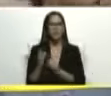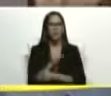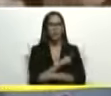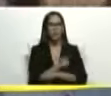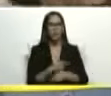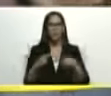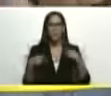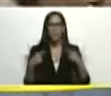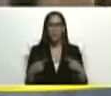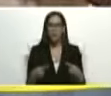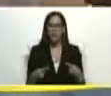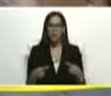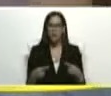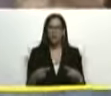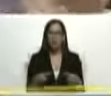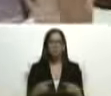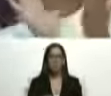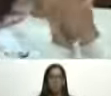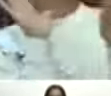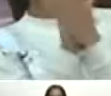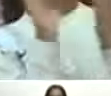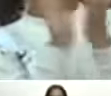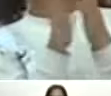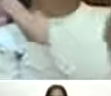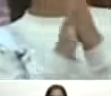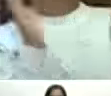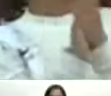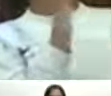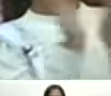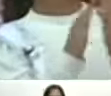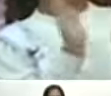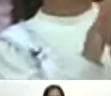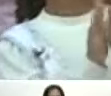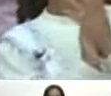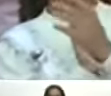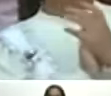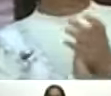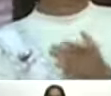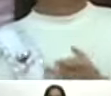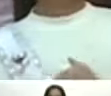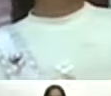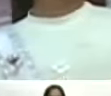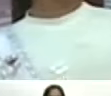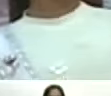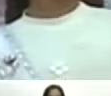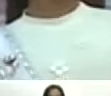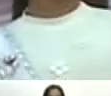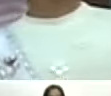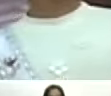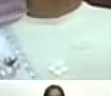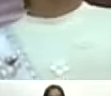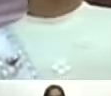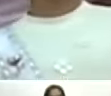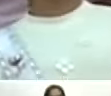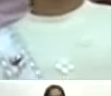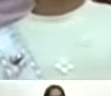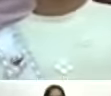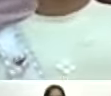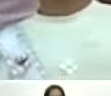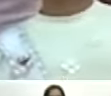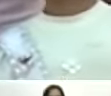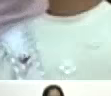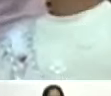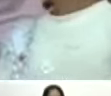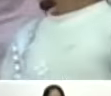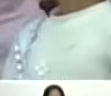organizado uno le da los materiales y ellos trabajan todos juntos Prisca un mensaje a nuestro presidente